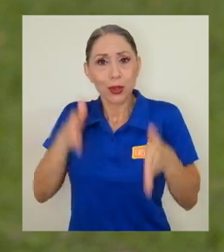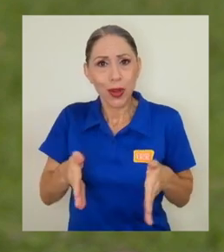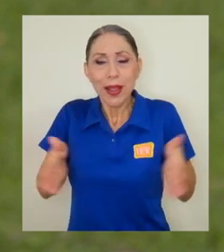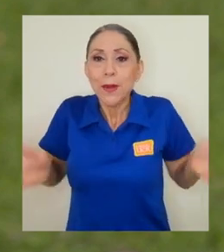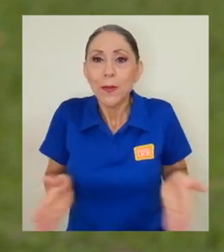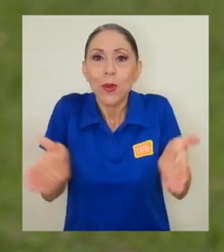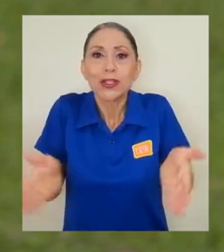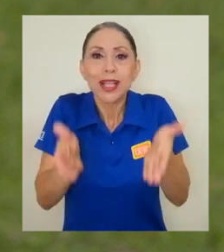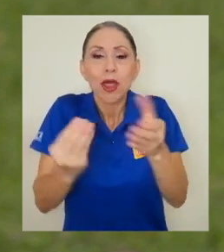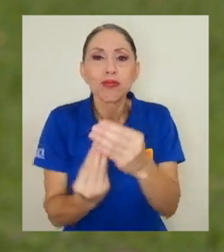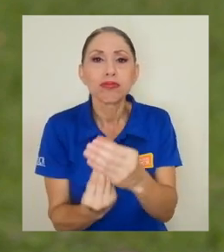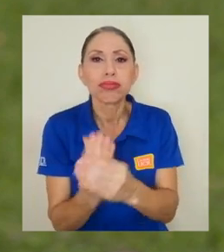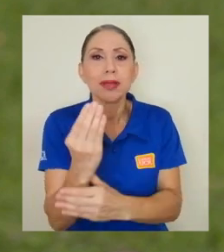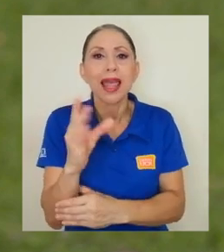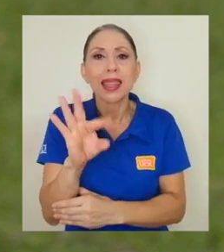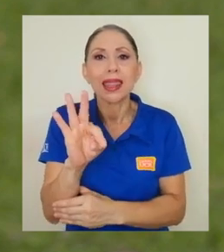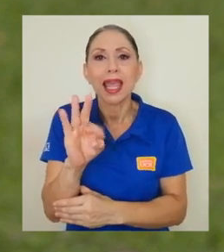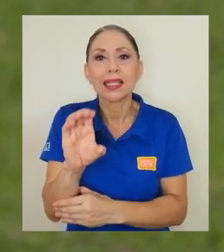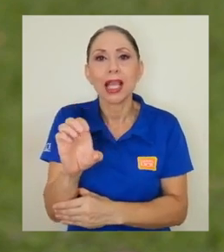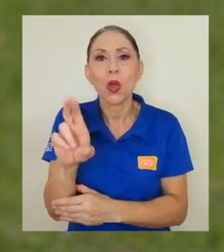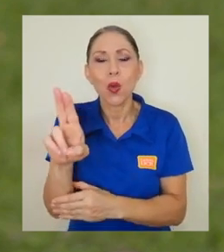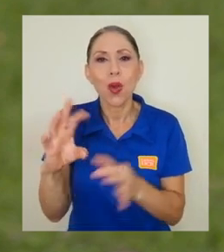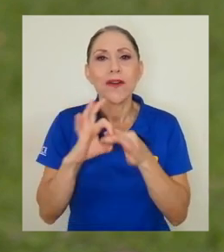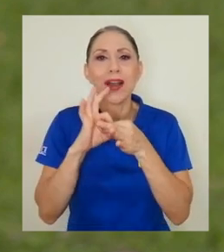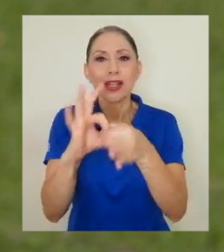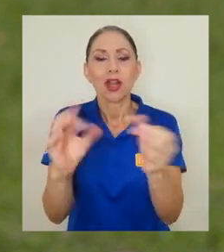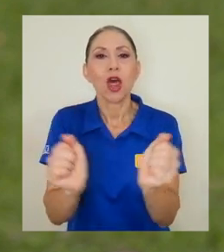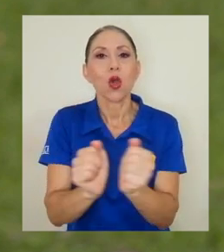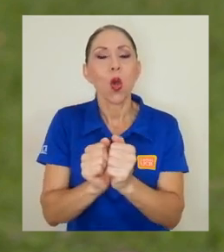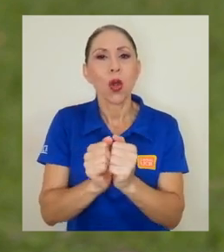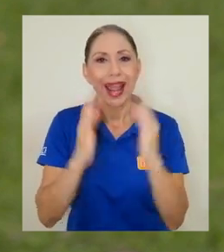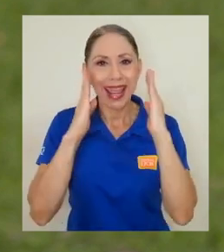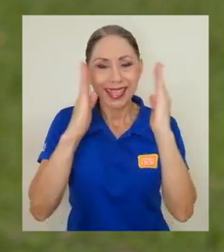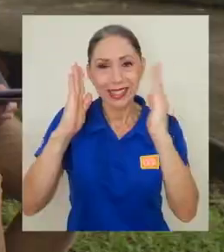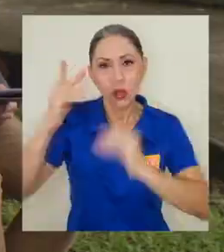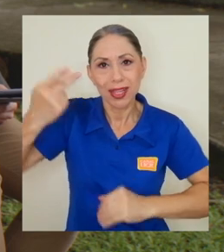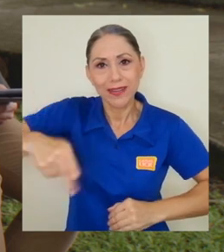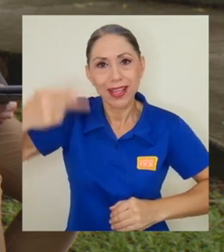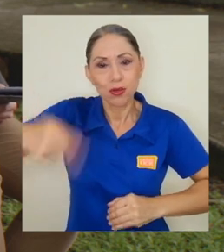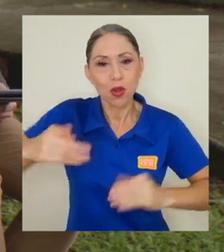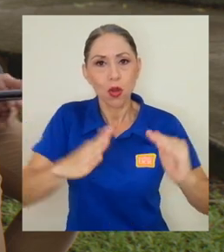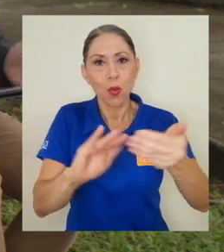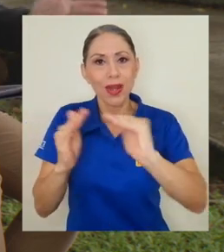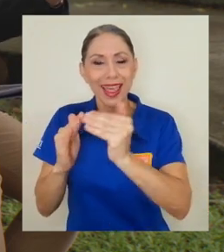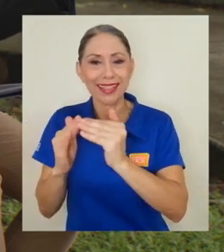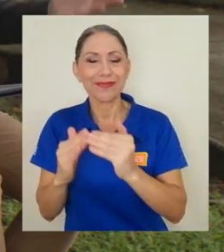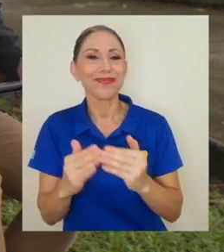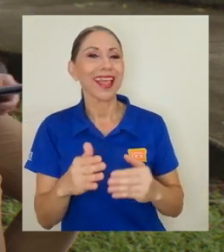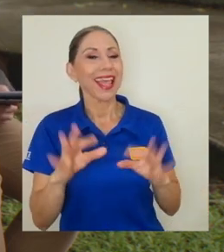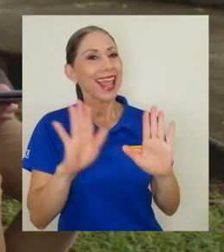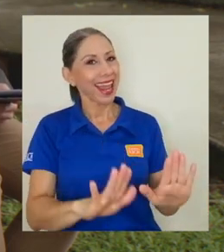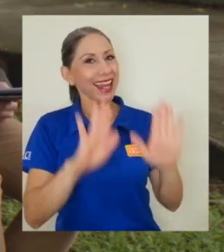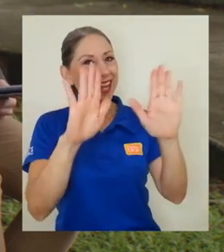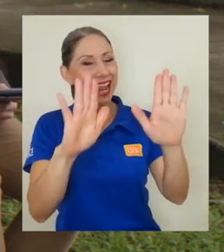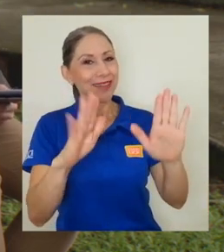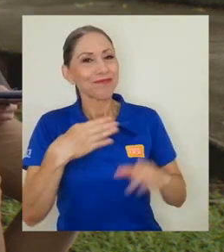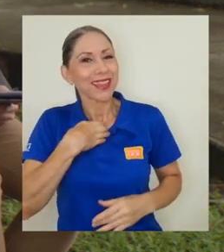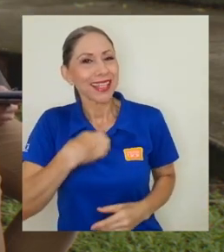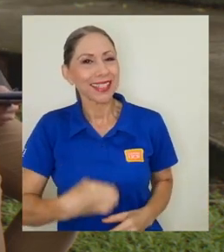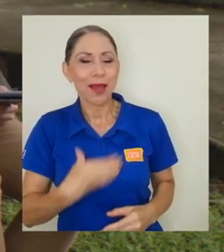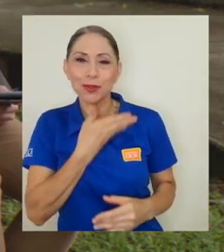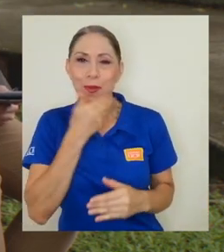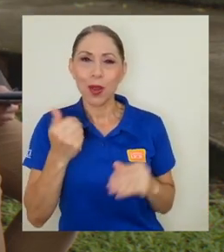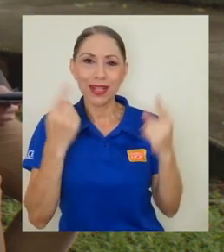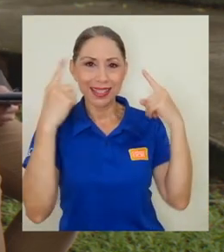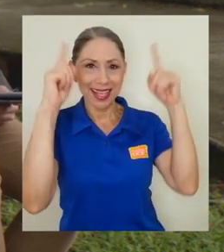creación de un TCU que está relacionado justamente con gestión de riesgo en comunidades. Genial, doña Guaria. Le deseamos los mejores éxitos